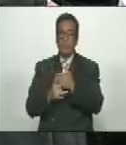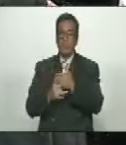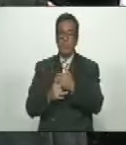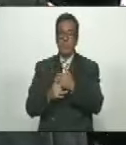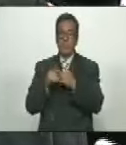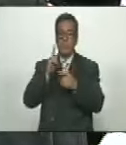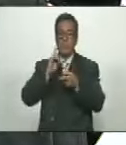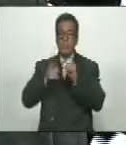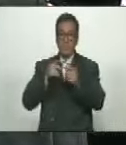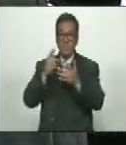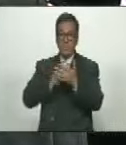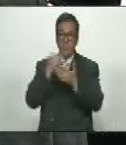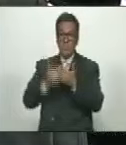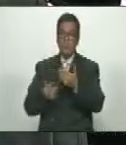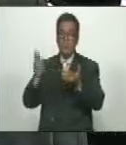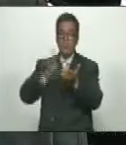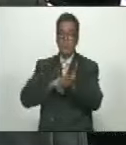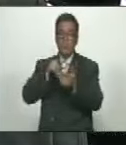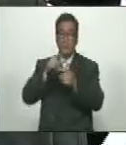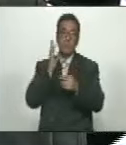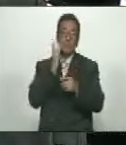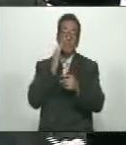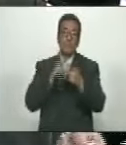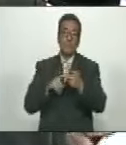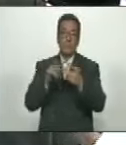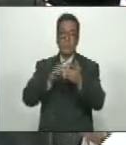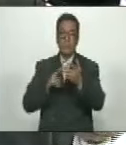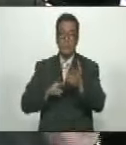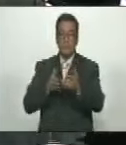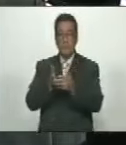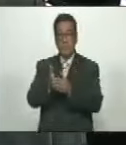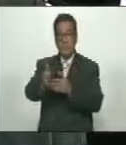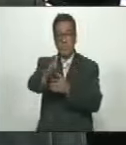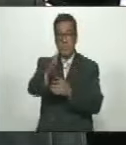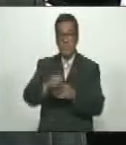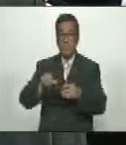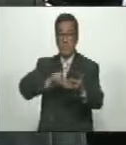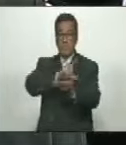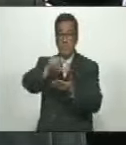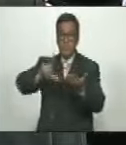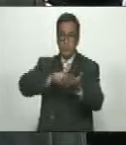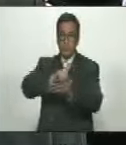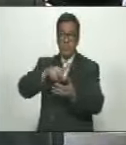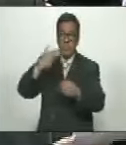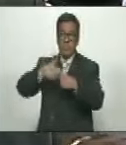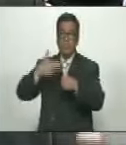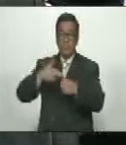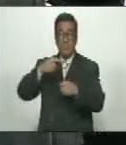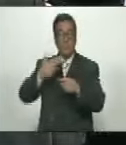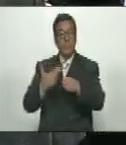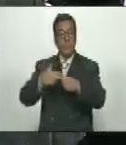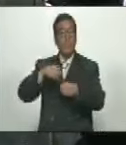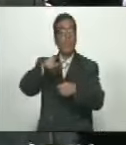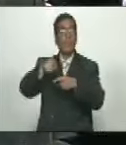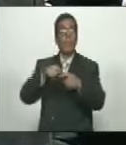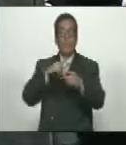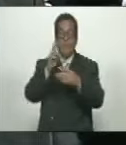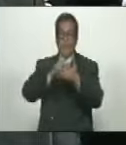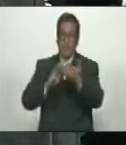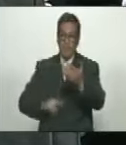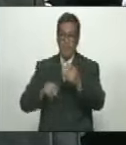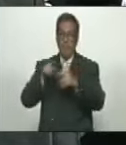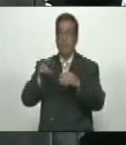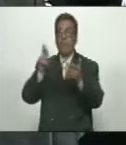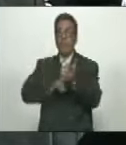proyectos que se repiten por ejemplo el cable de la cruz del lago de maracaibo se repite hay casi todos los proyectos de materia eléctrica se